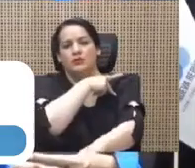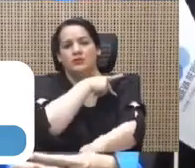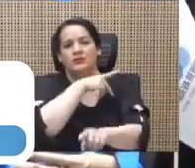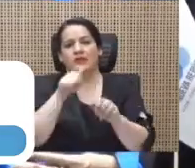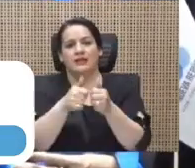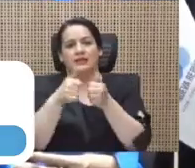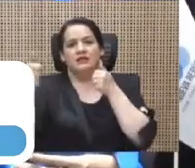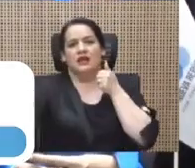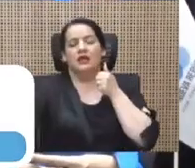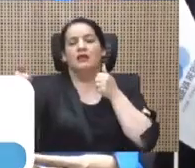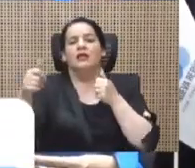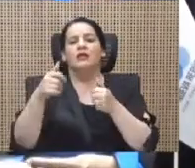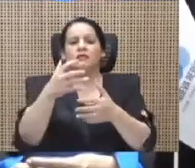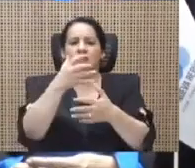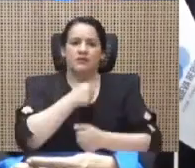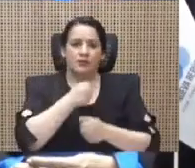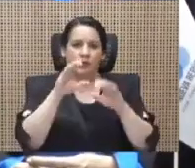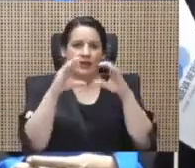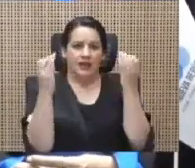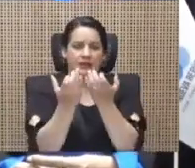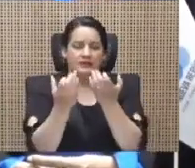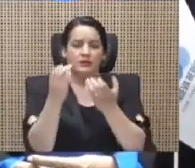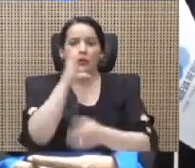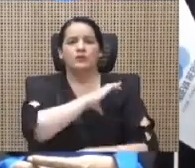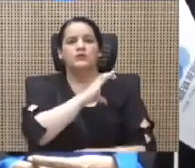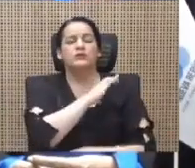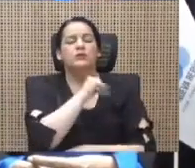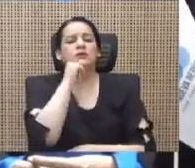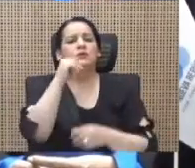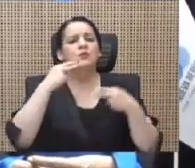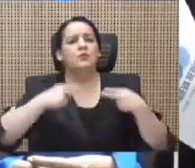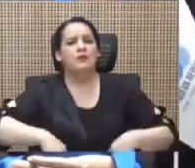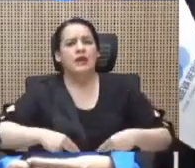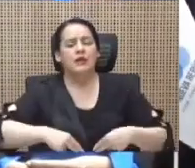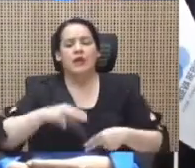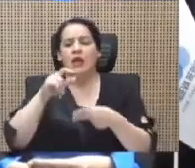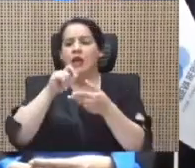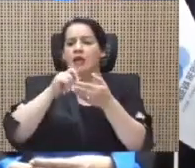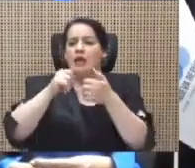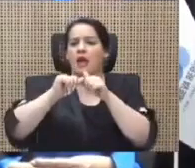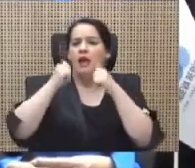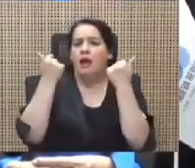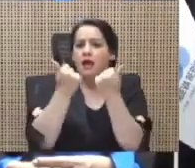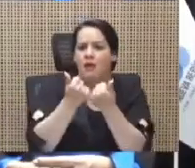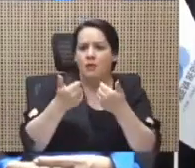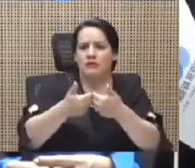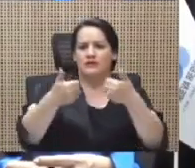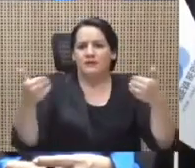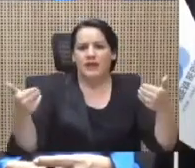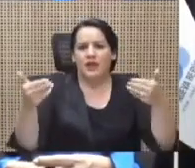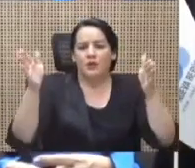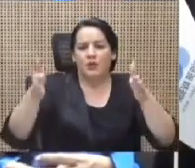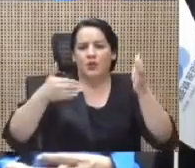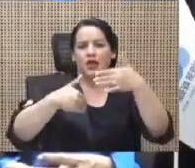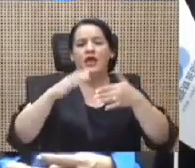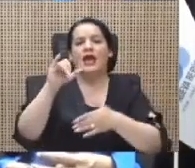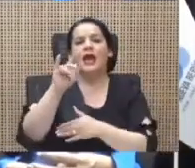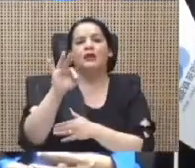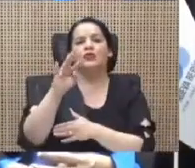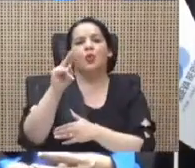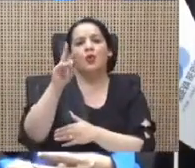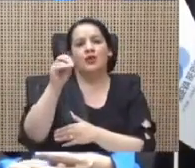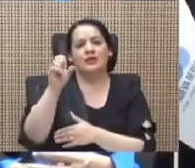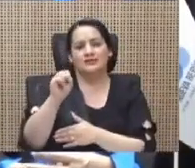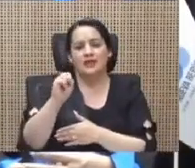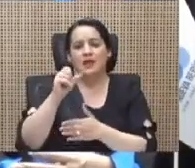clases en condiciones inhumanas, en aulas improvisadas que están separadas por cartones, afectando esto, por supuesto, también su